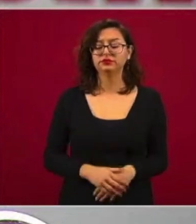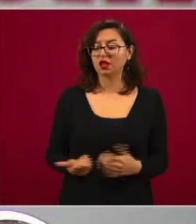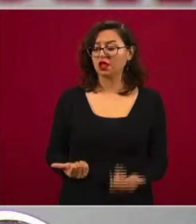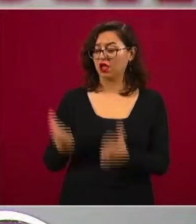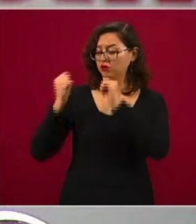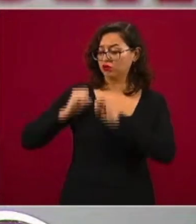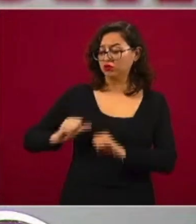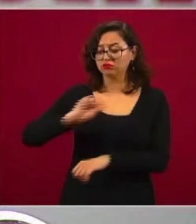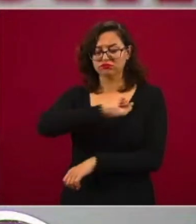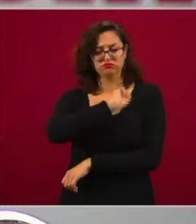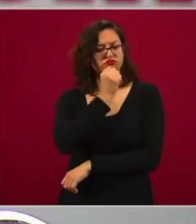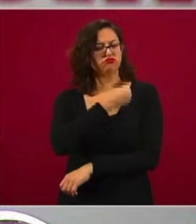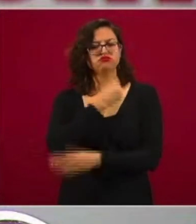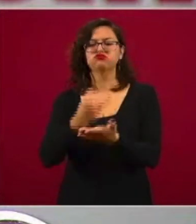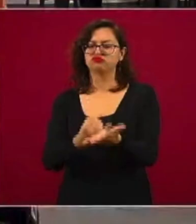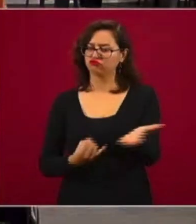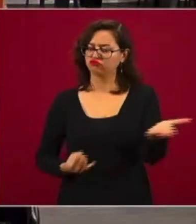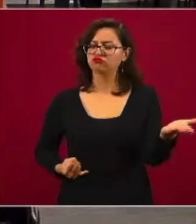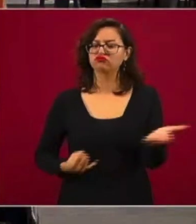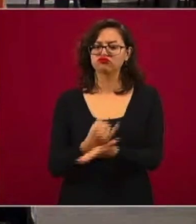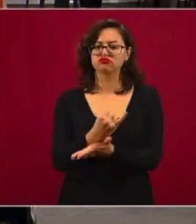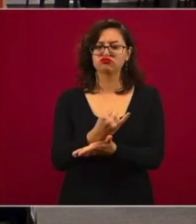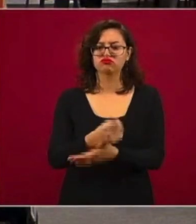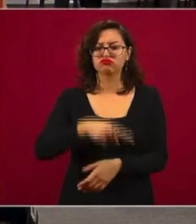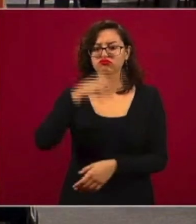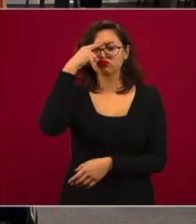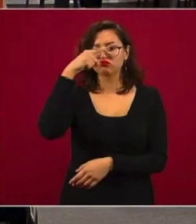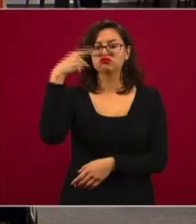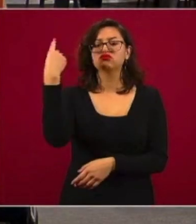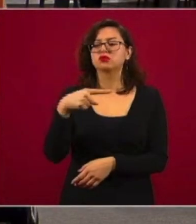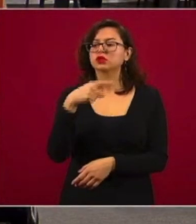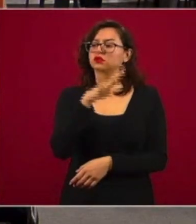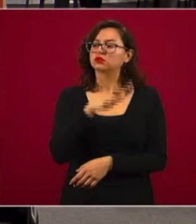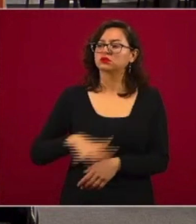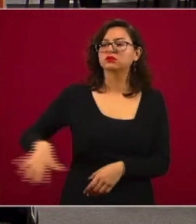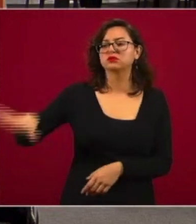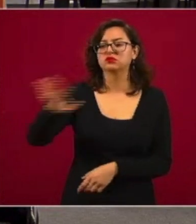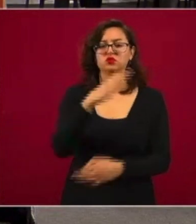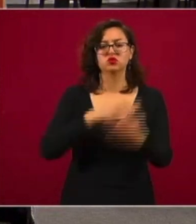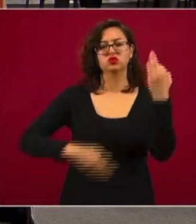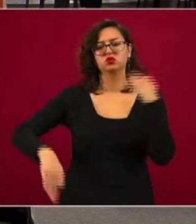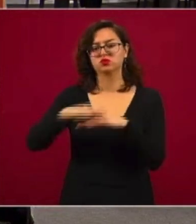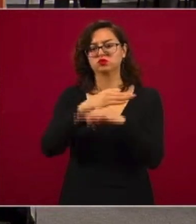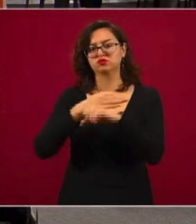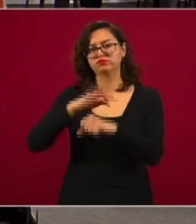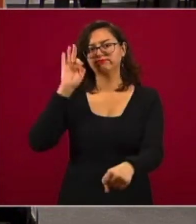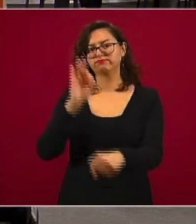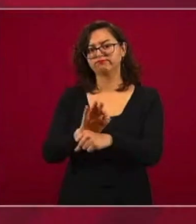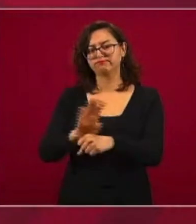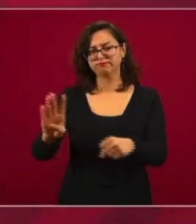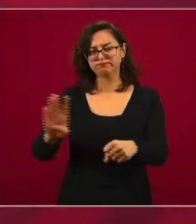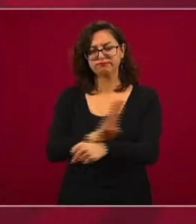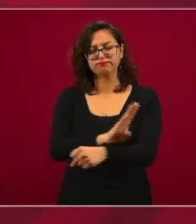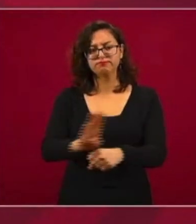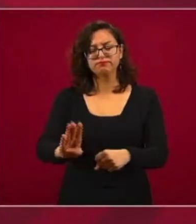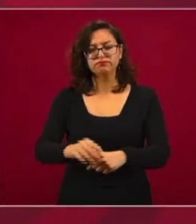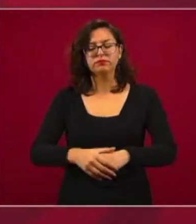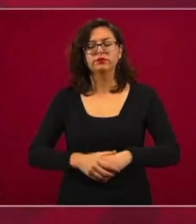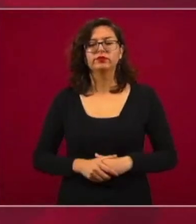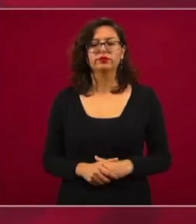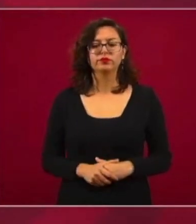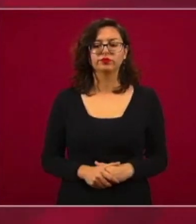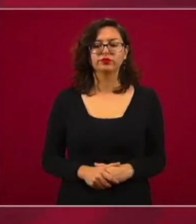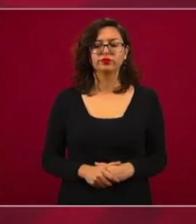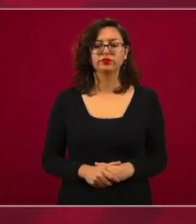salud en favor del bienestar de todos nosotros. Conforme los